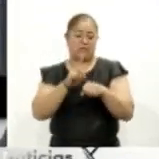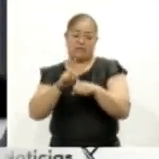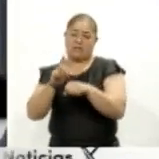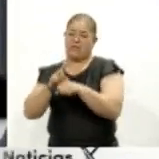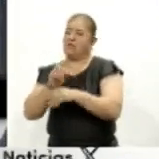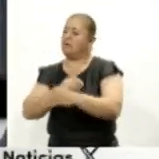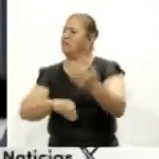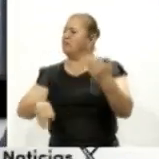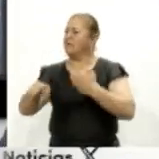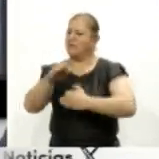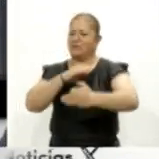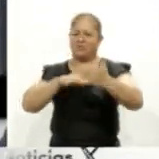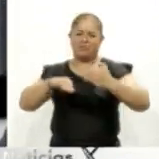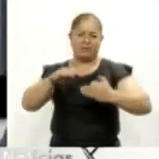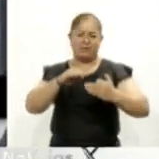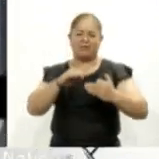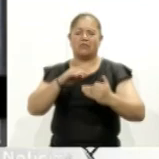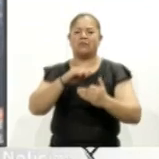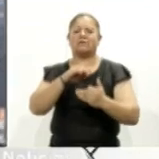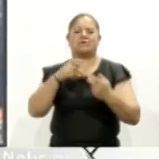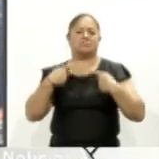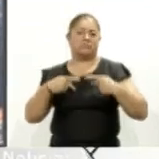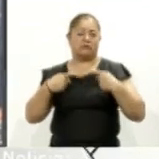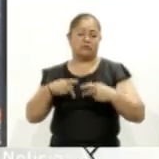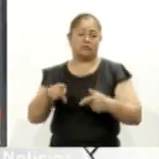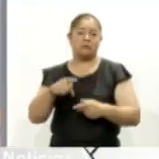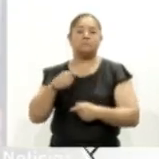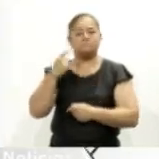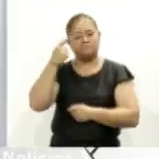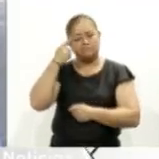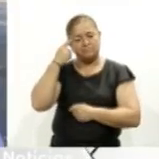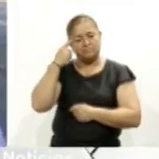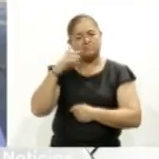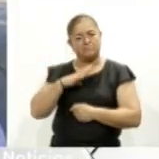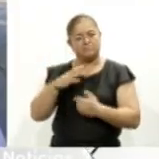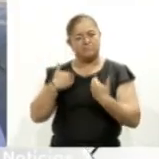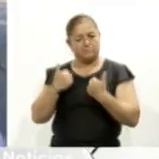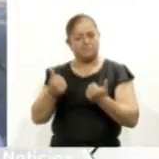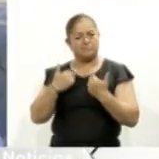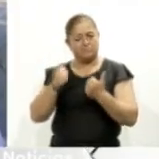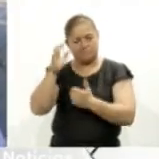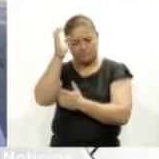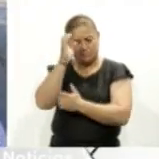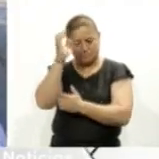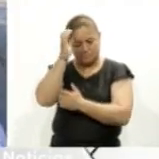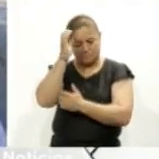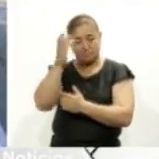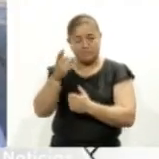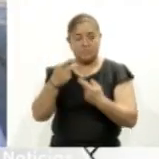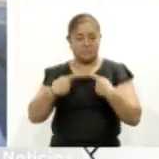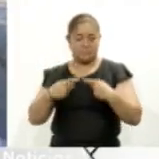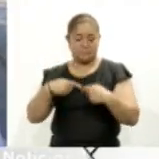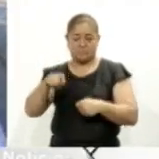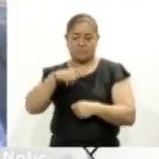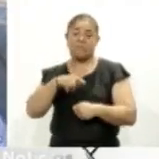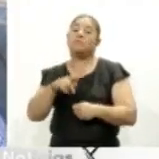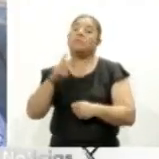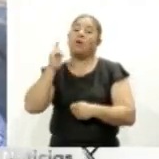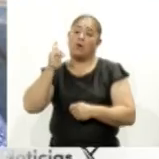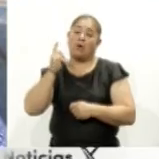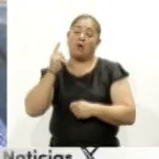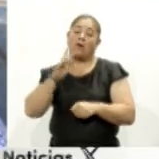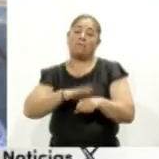y que además generan conciencia y sensibilización en las personas. Sería muy bueno mayor difusión para conocer mejor